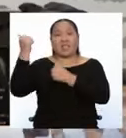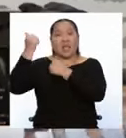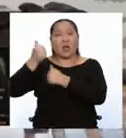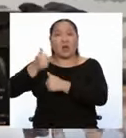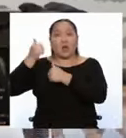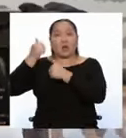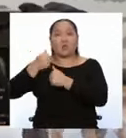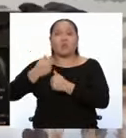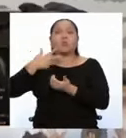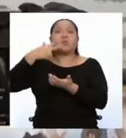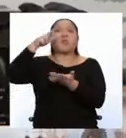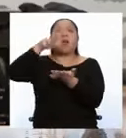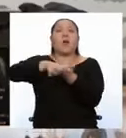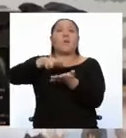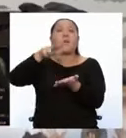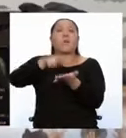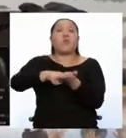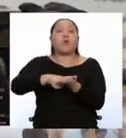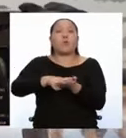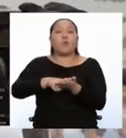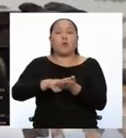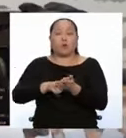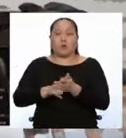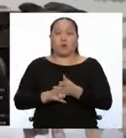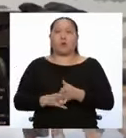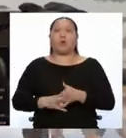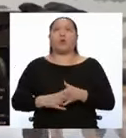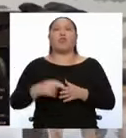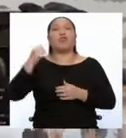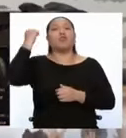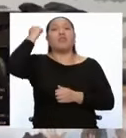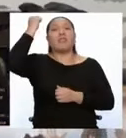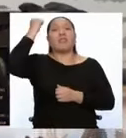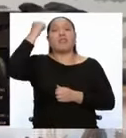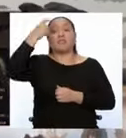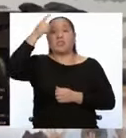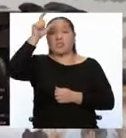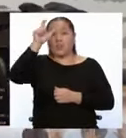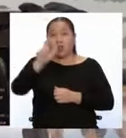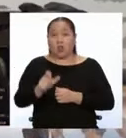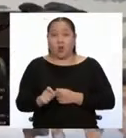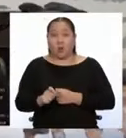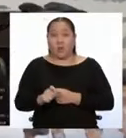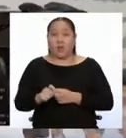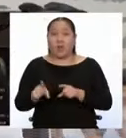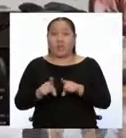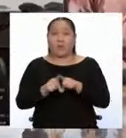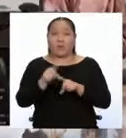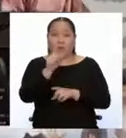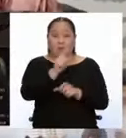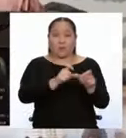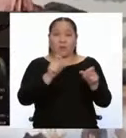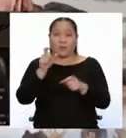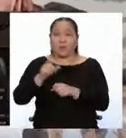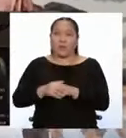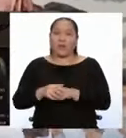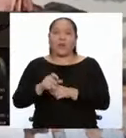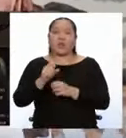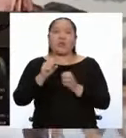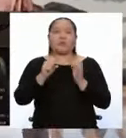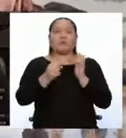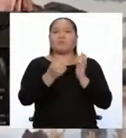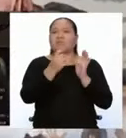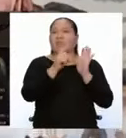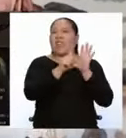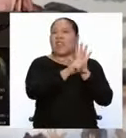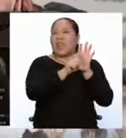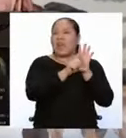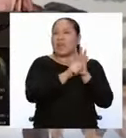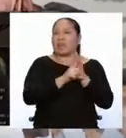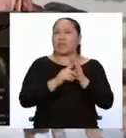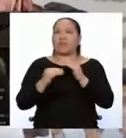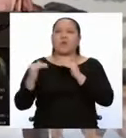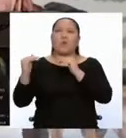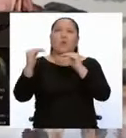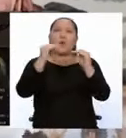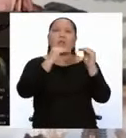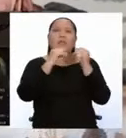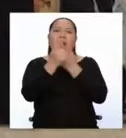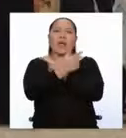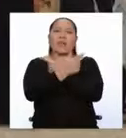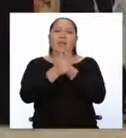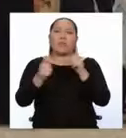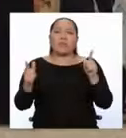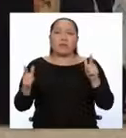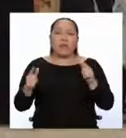aprobó la Declaración de los Derechos del Hombre y del Ciudadano, documento que contiene principios de igualdad, libertad y fraternidad.